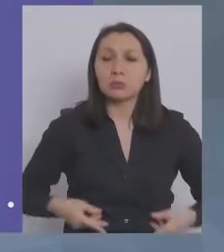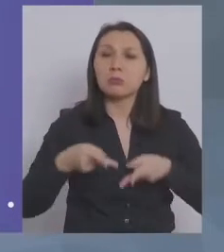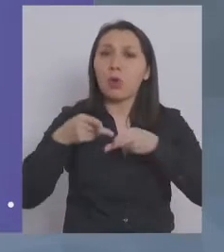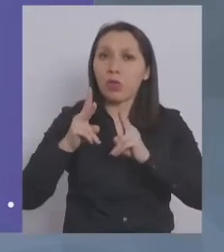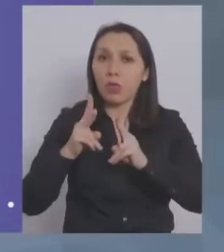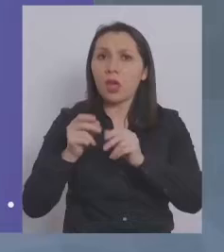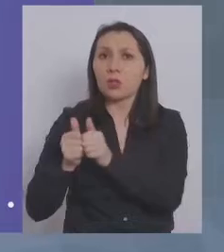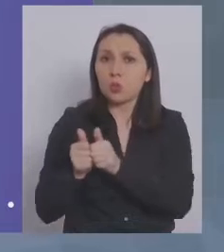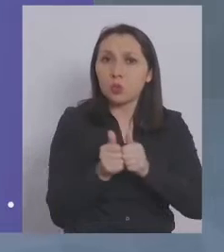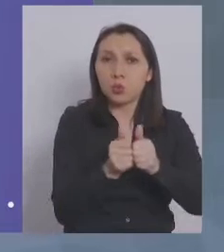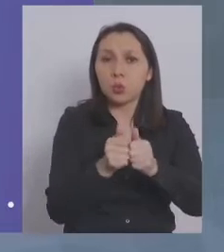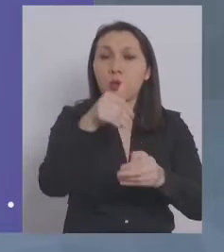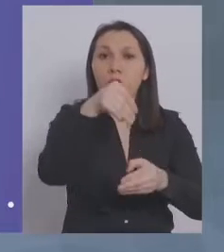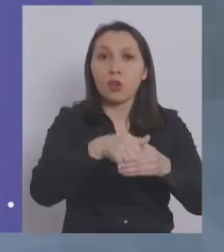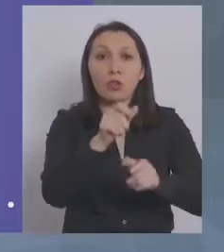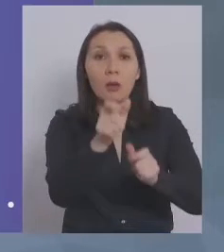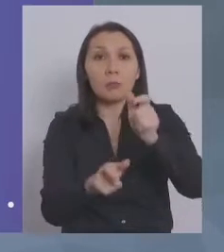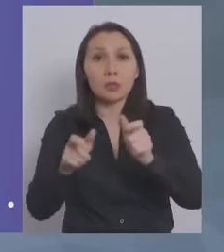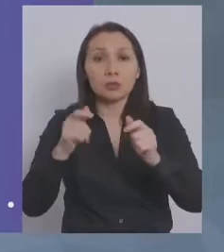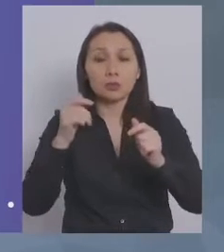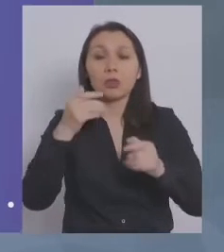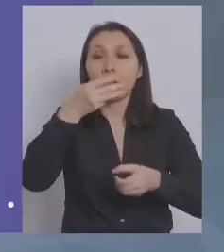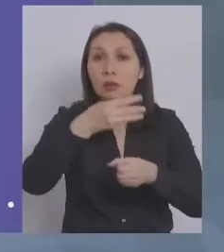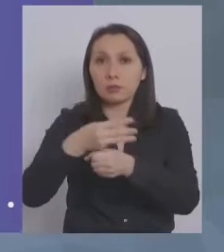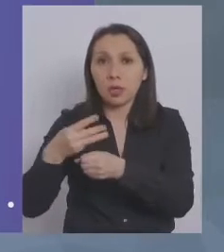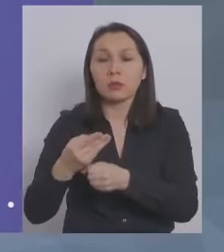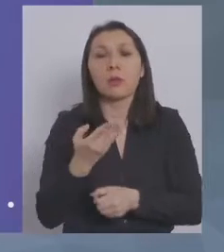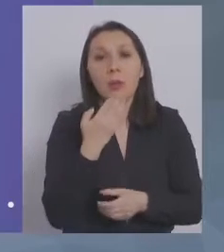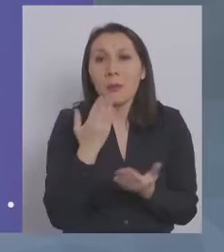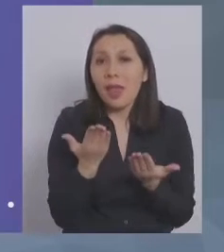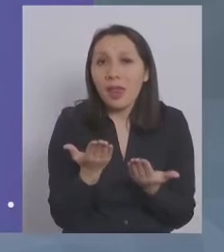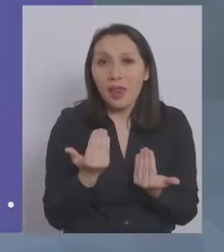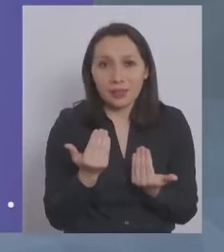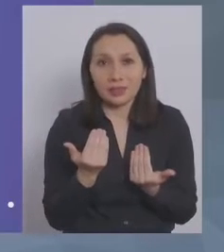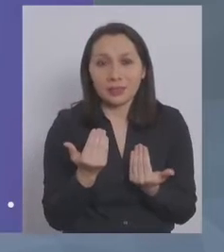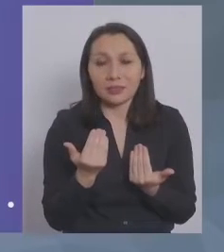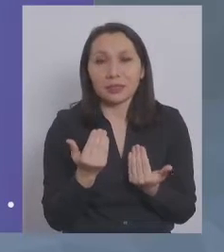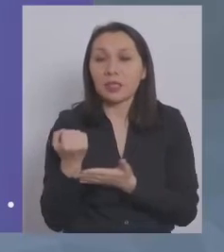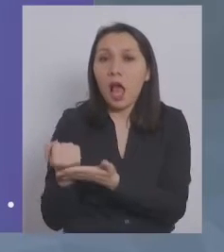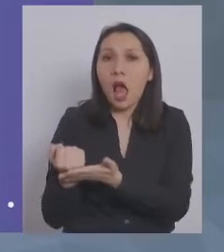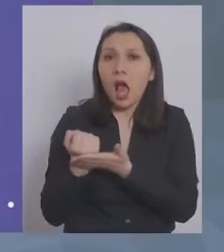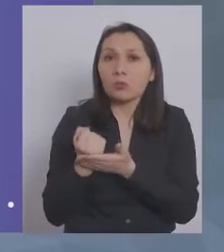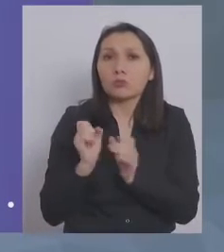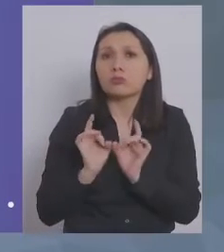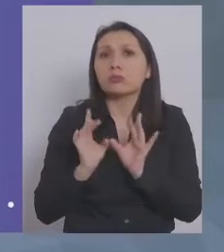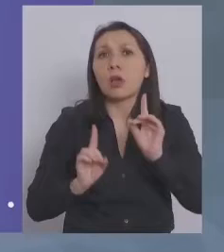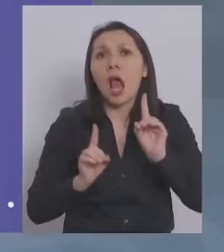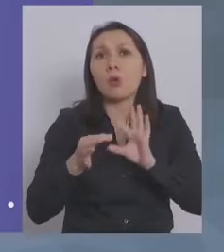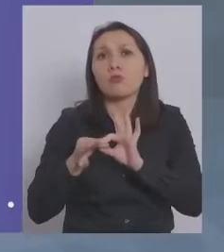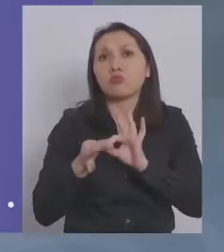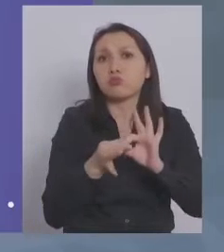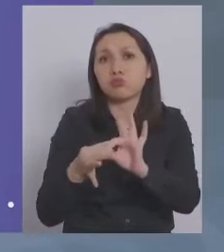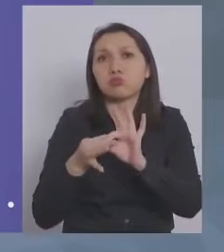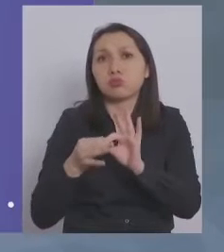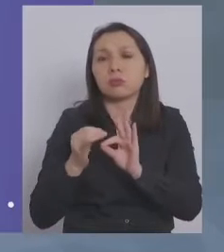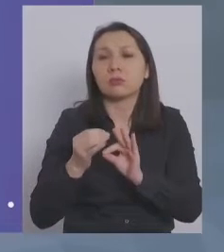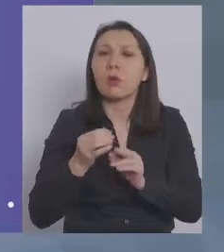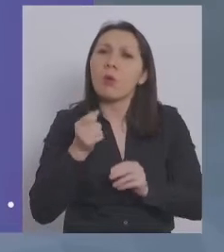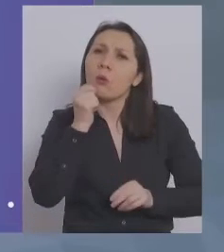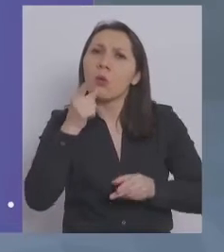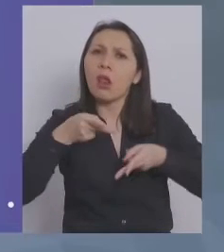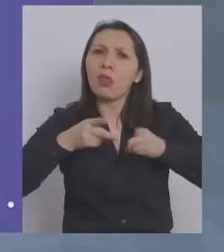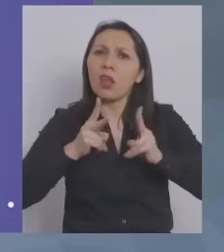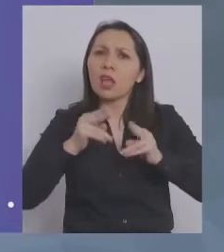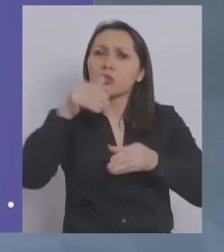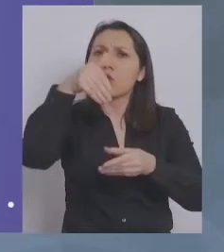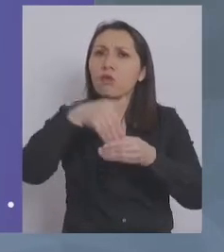derecho al voto asistido. Personas mayores también que requieran ayuda por algún grado de dependencia. ¿Qué es el derecho al